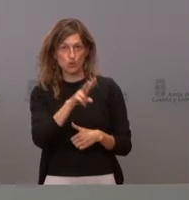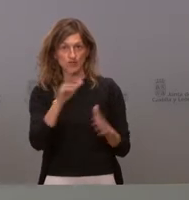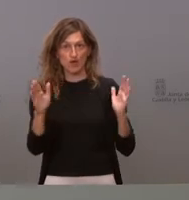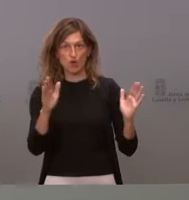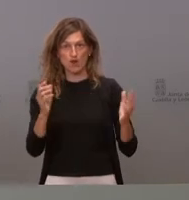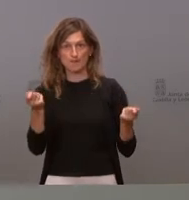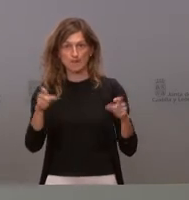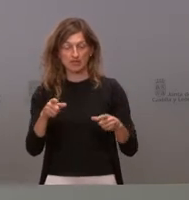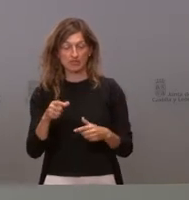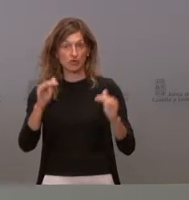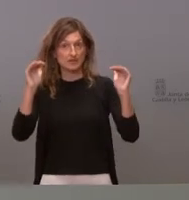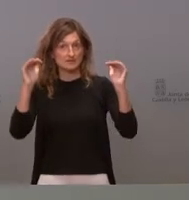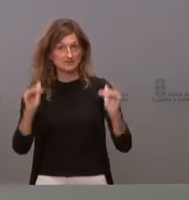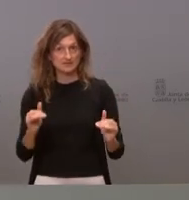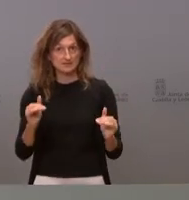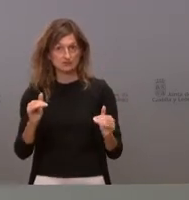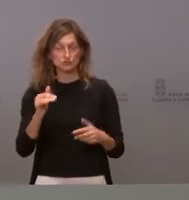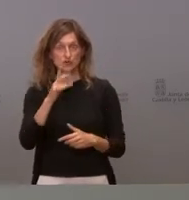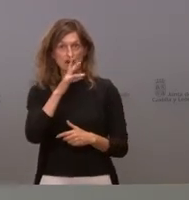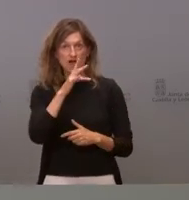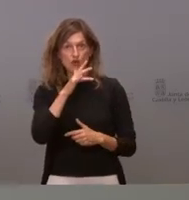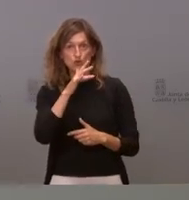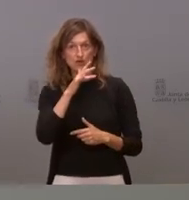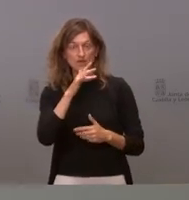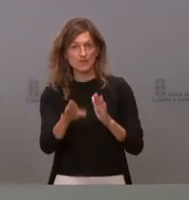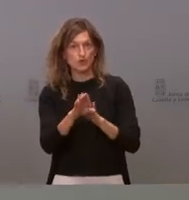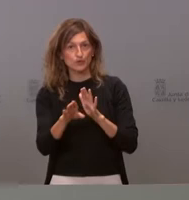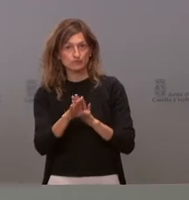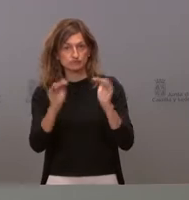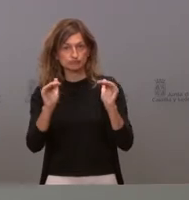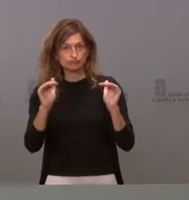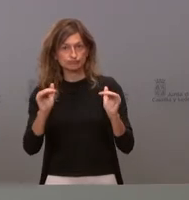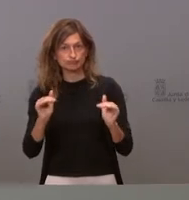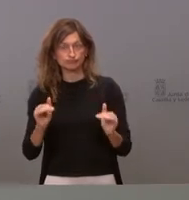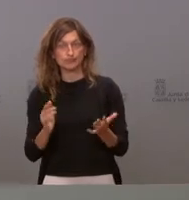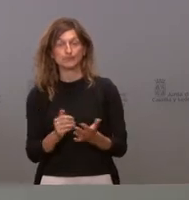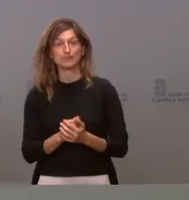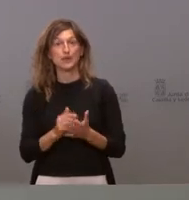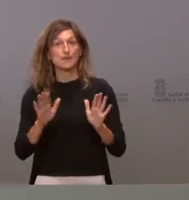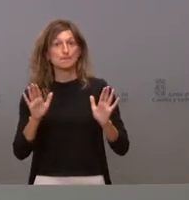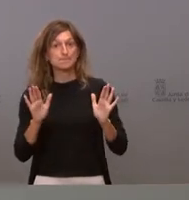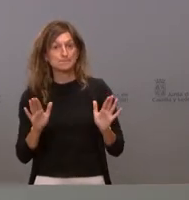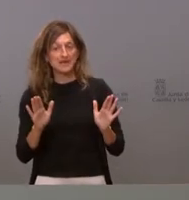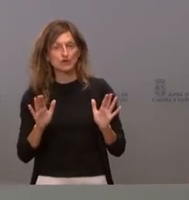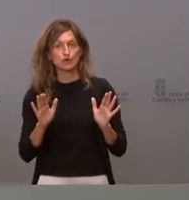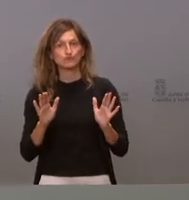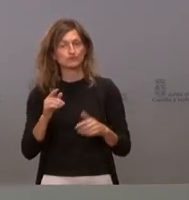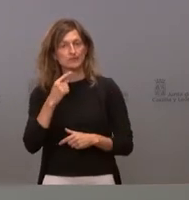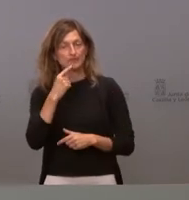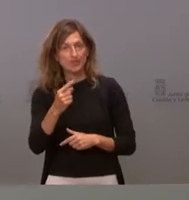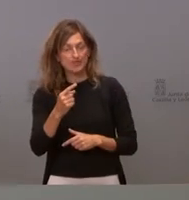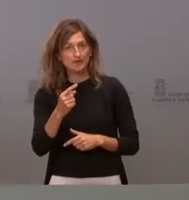ola. Es decir, estamos teniendo un descenso continuado, un descenso paulatino, pero siempre seguimos